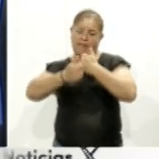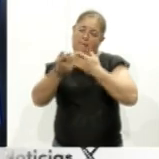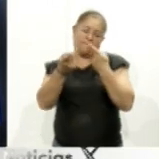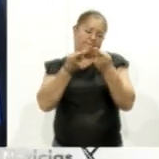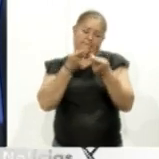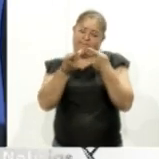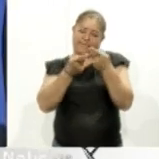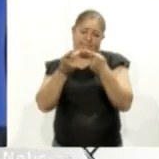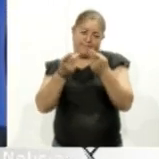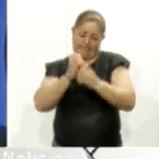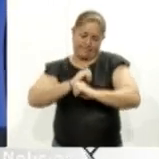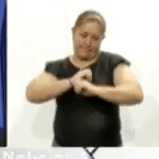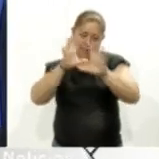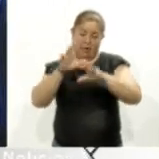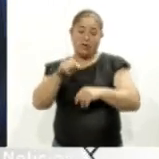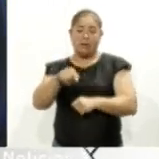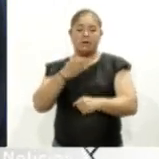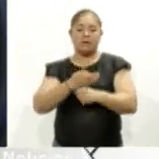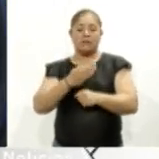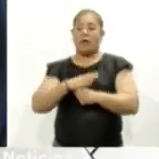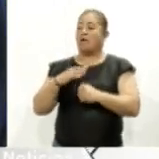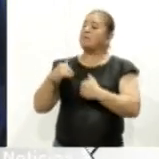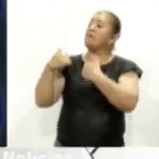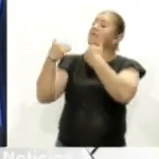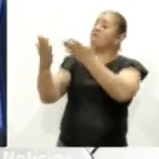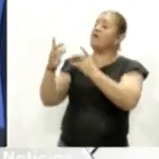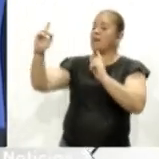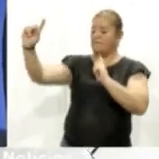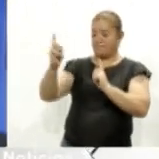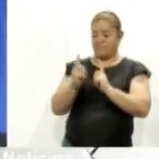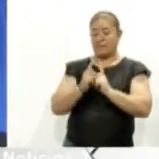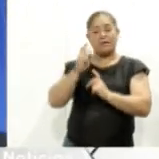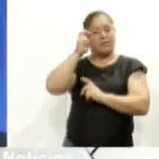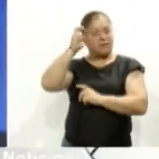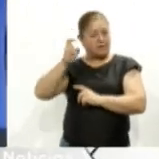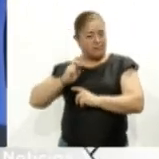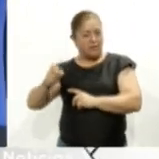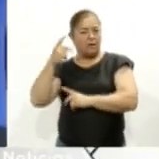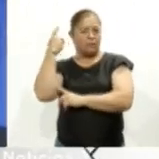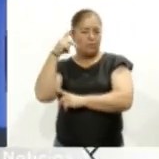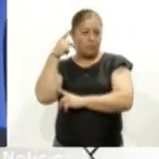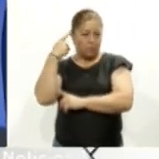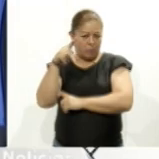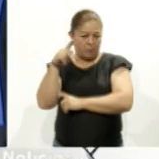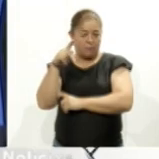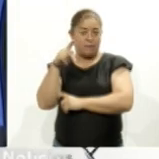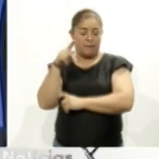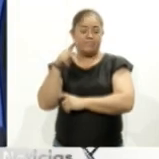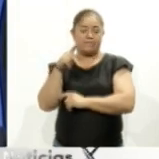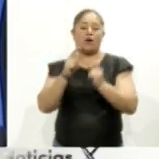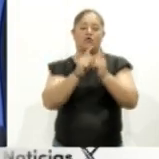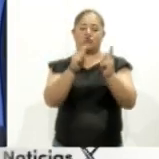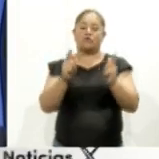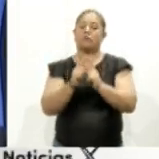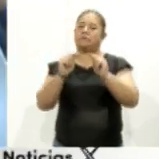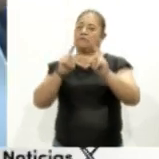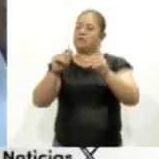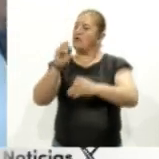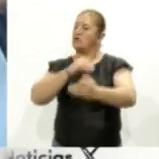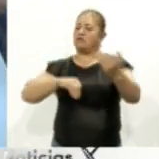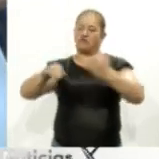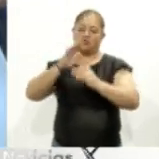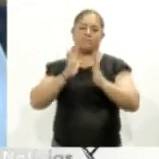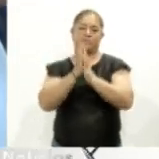Sí, pues aquí se miden con los de fuera, tenemos el estado de Hidalgo, vienen de Puebla, todos los clubes de Tlaxcala están participando.